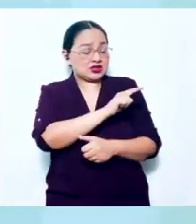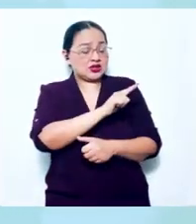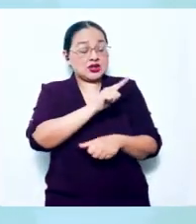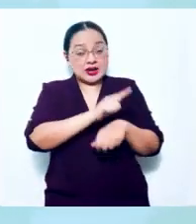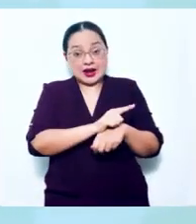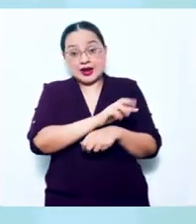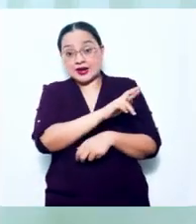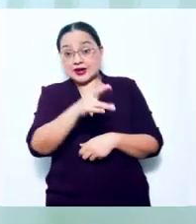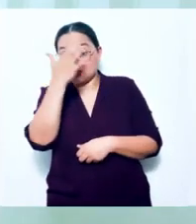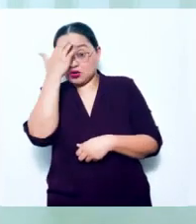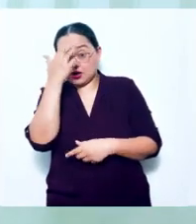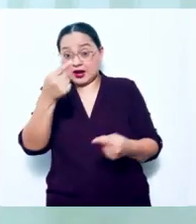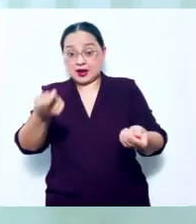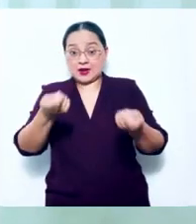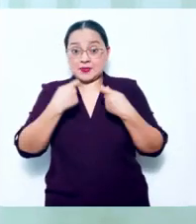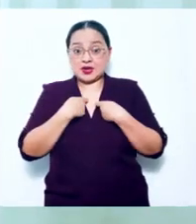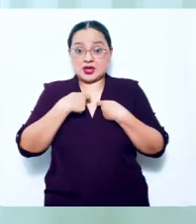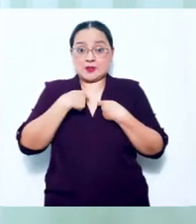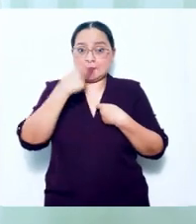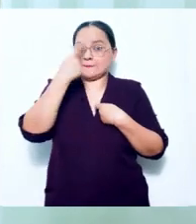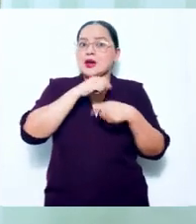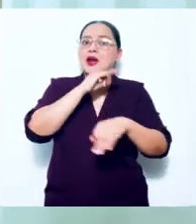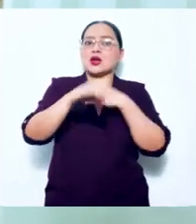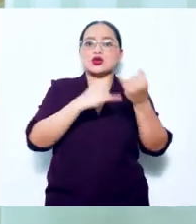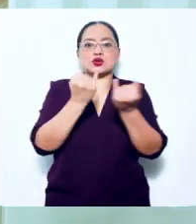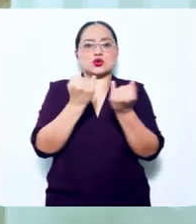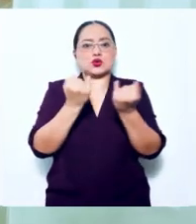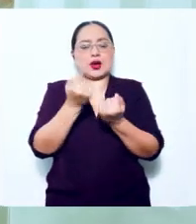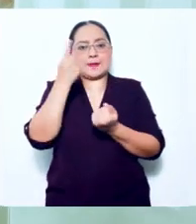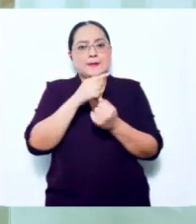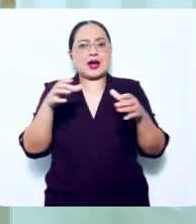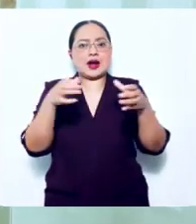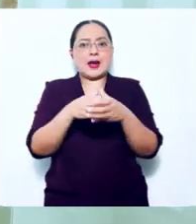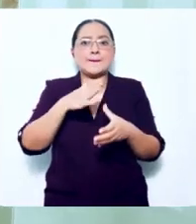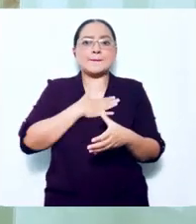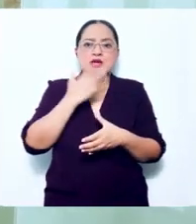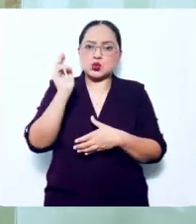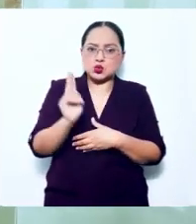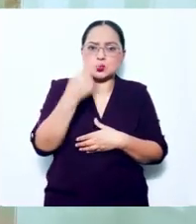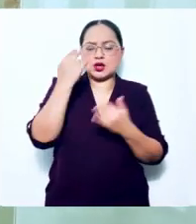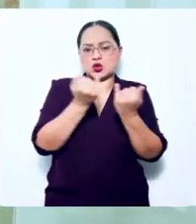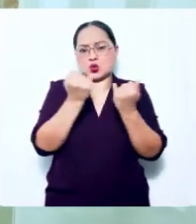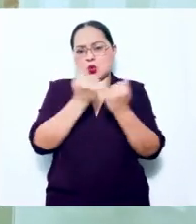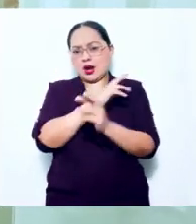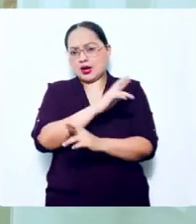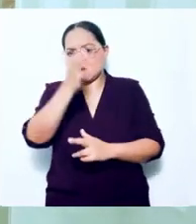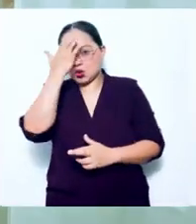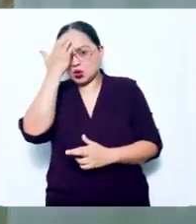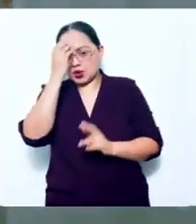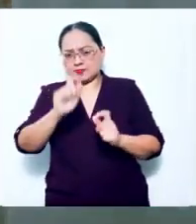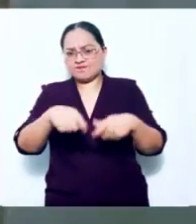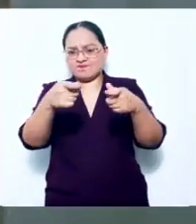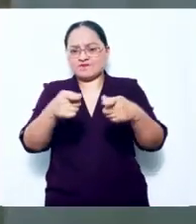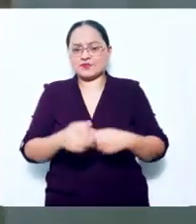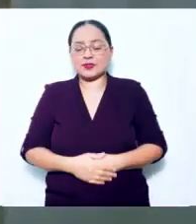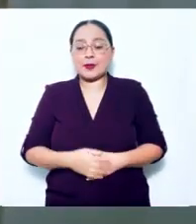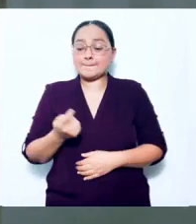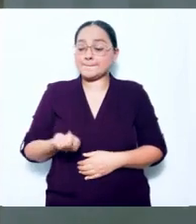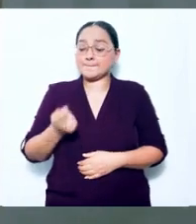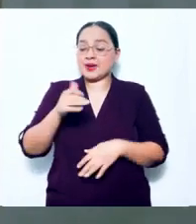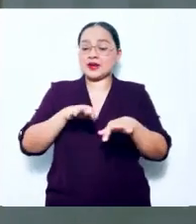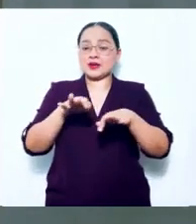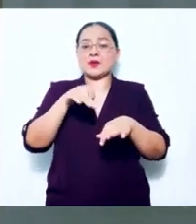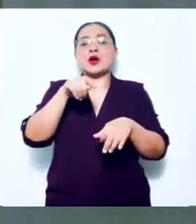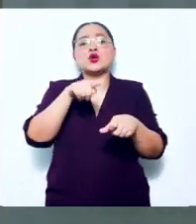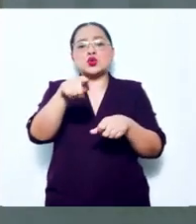nivel nacional era un éxito para todos, no solamente para mí, para mi generación y para mi facultad y mi universidad. ¿Cuál fue tu primer